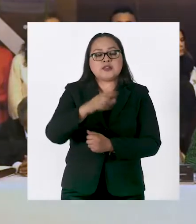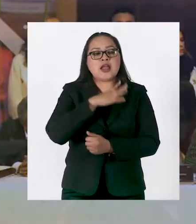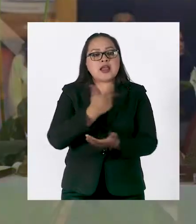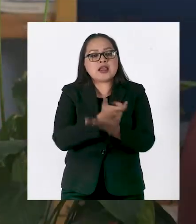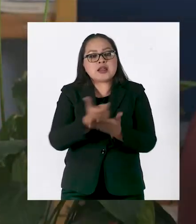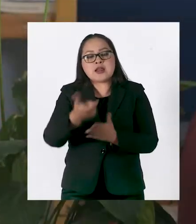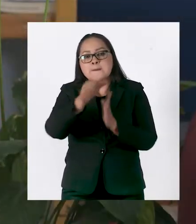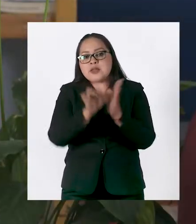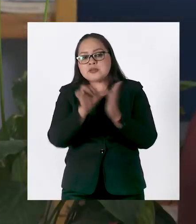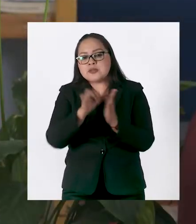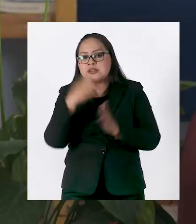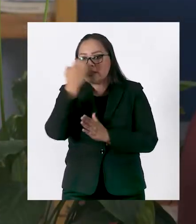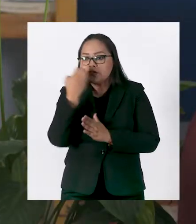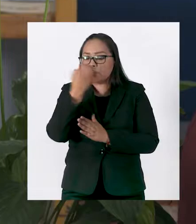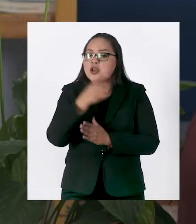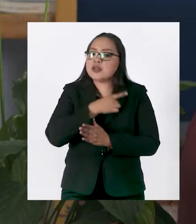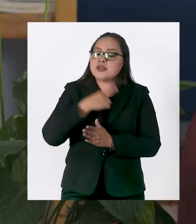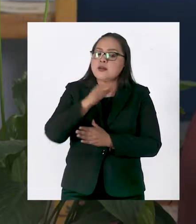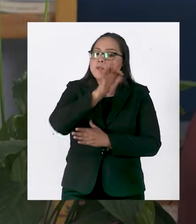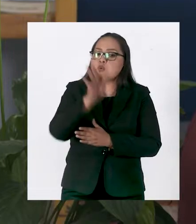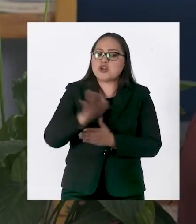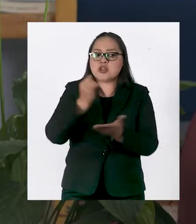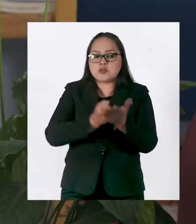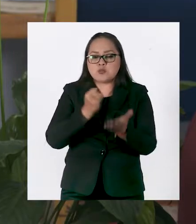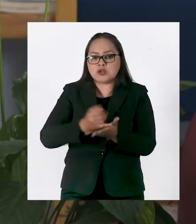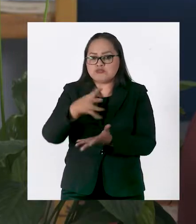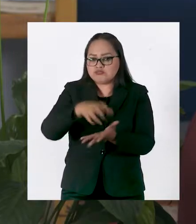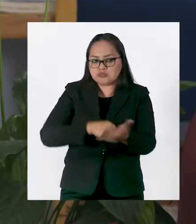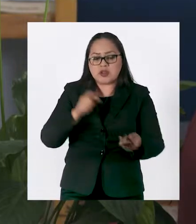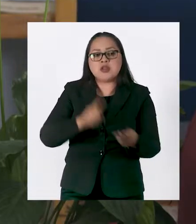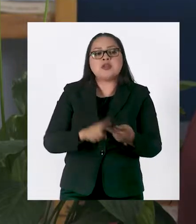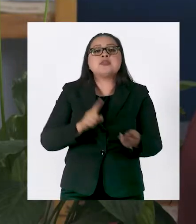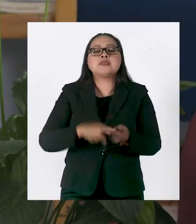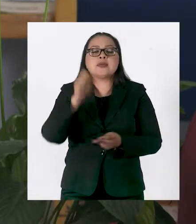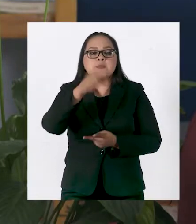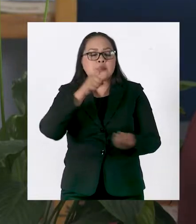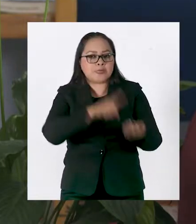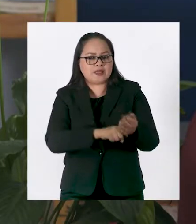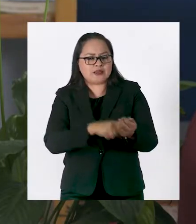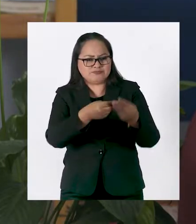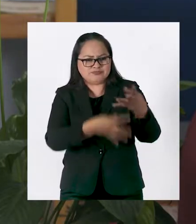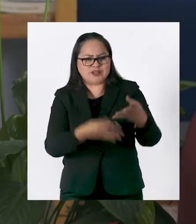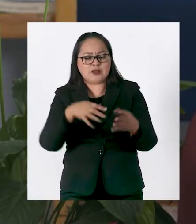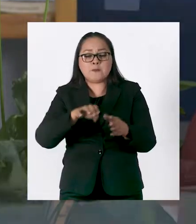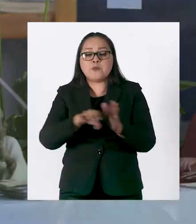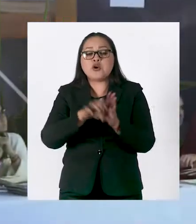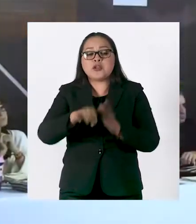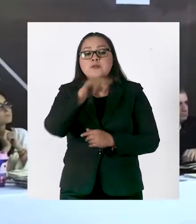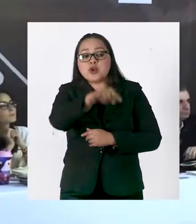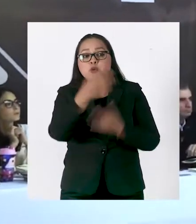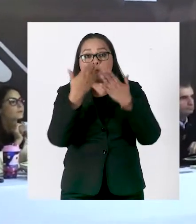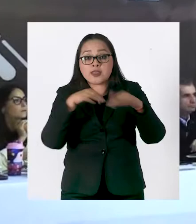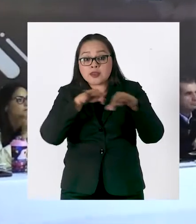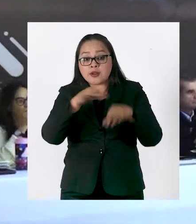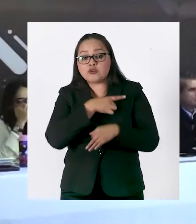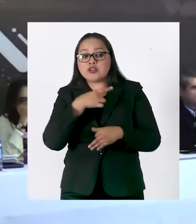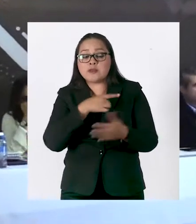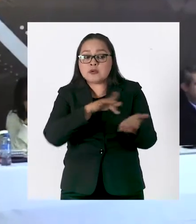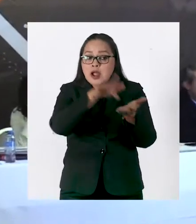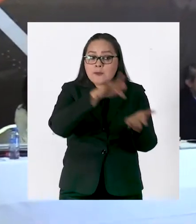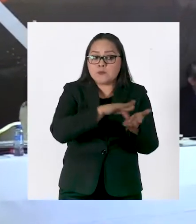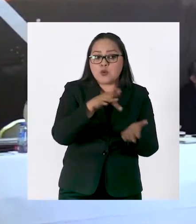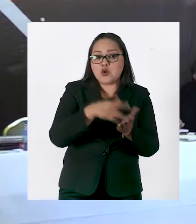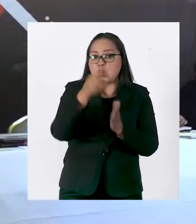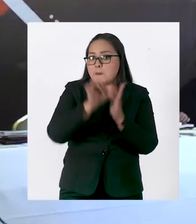familiar, que sean deducibles al 100% las colegiaturas, los gastos médicos, la creación del derecho al pago en